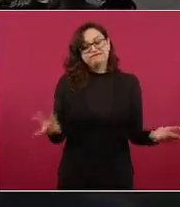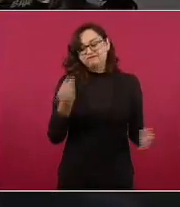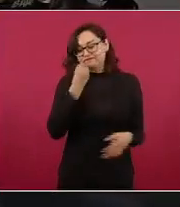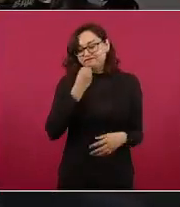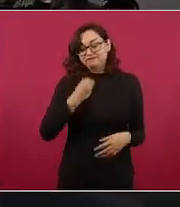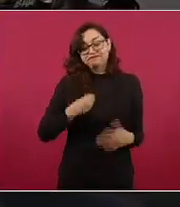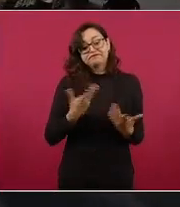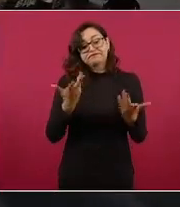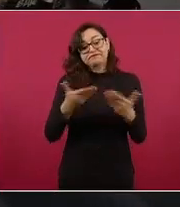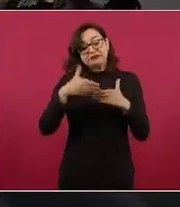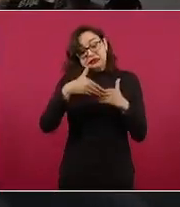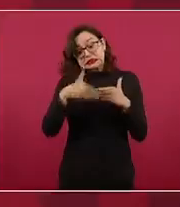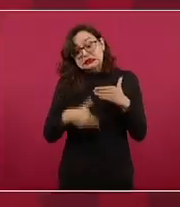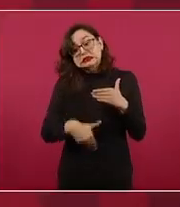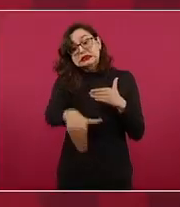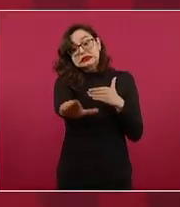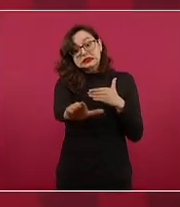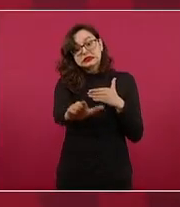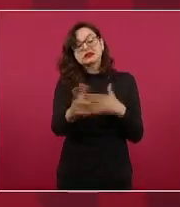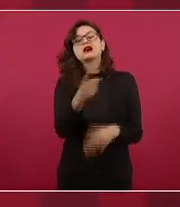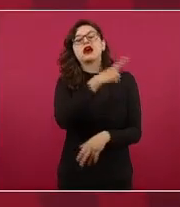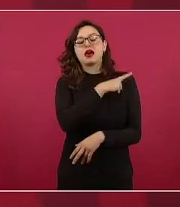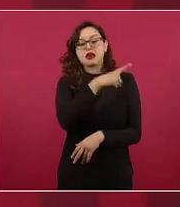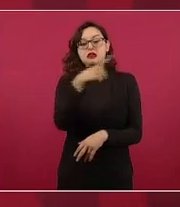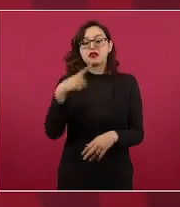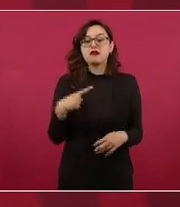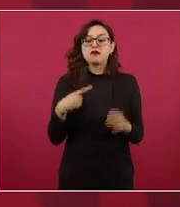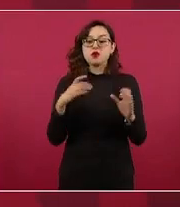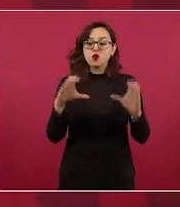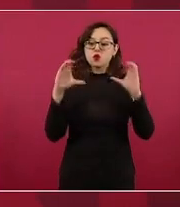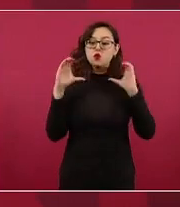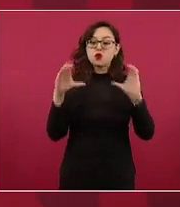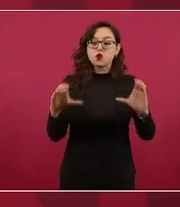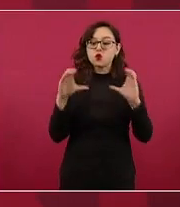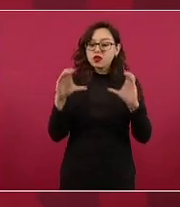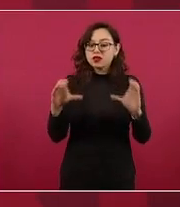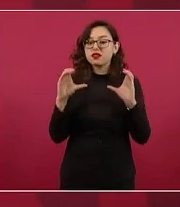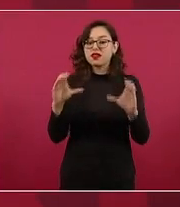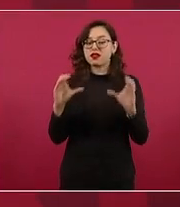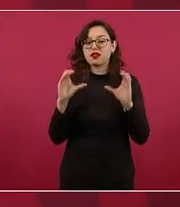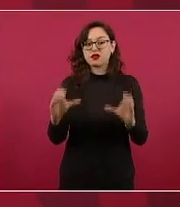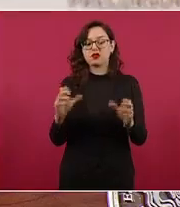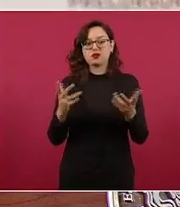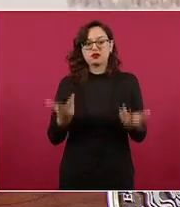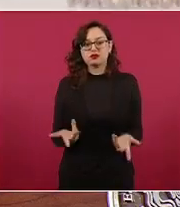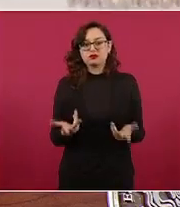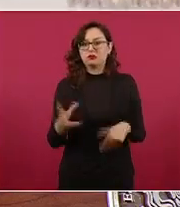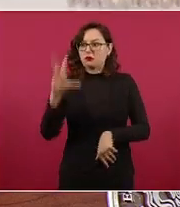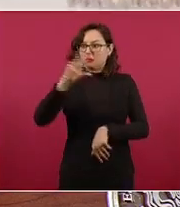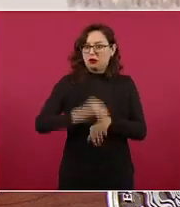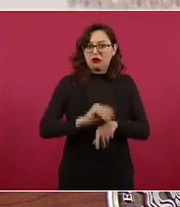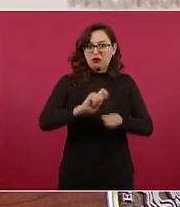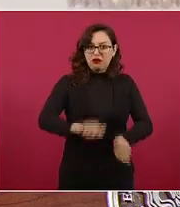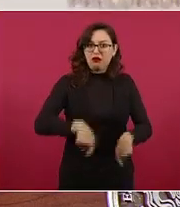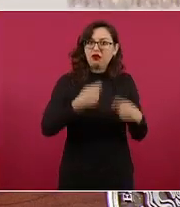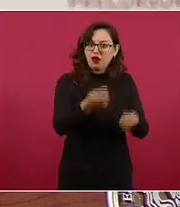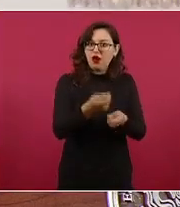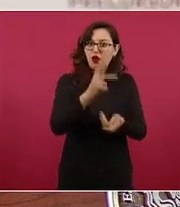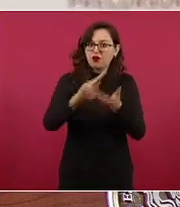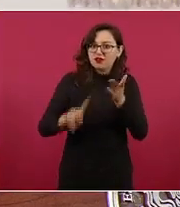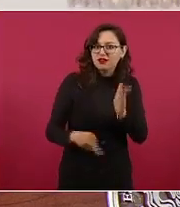de permisos si no se tiene agua y hay que